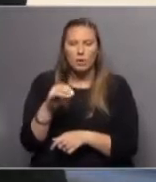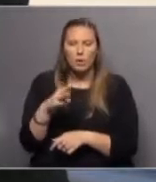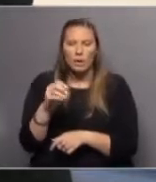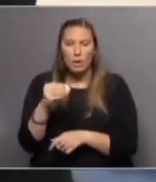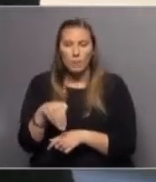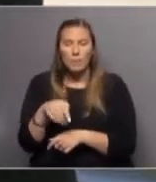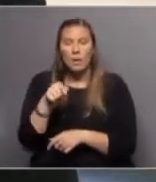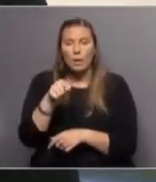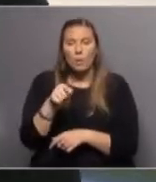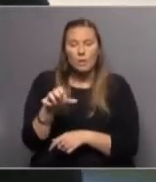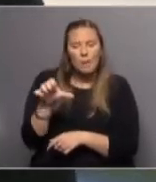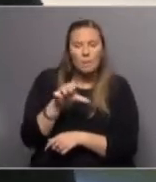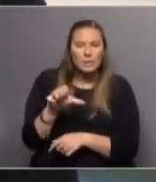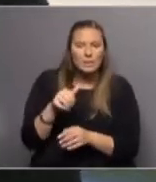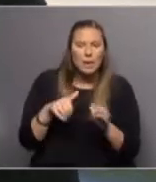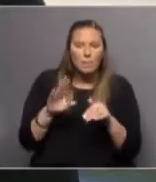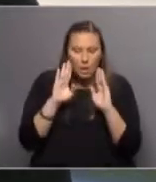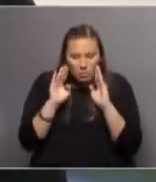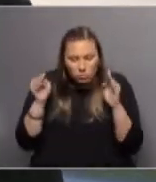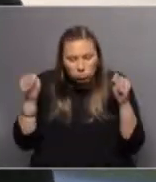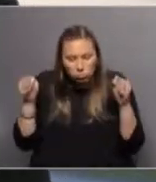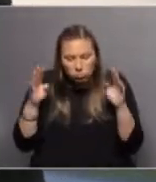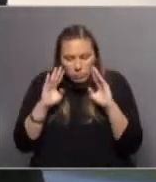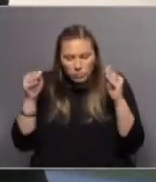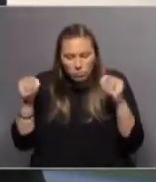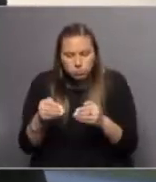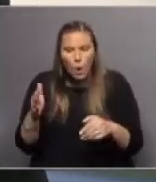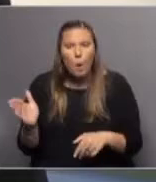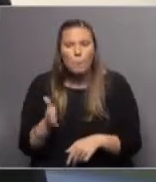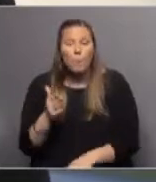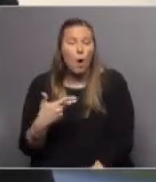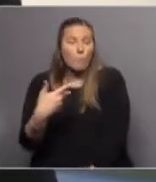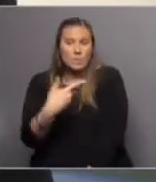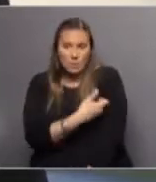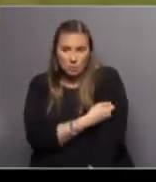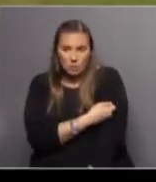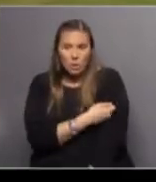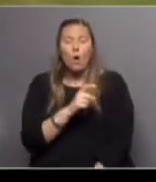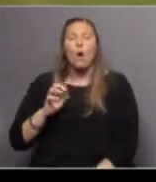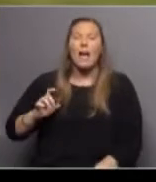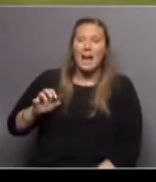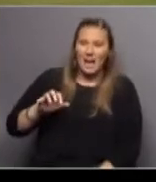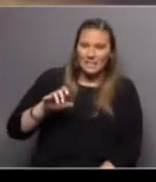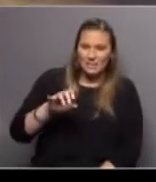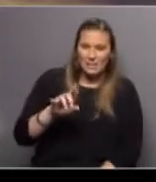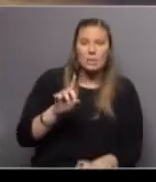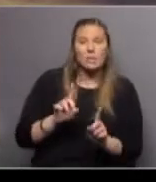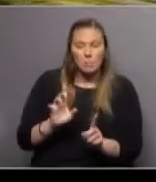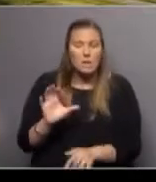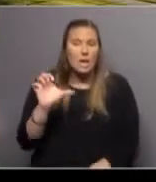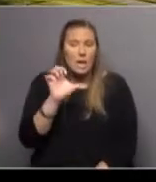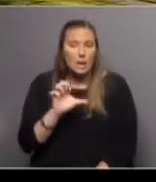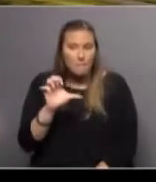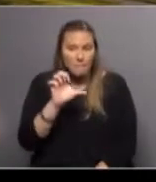más focalizada en productos inyectables, productos oncológicos. Hay empresas también